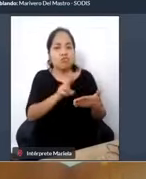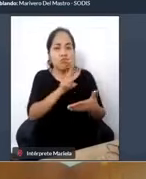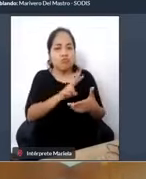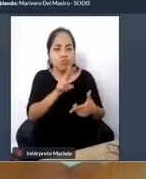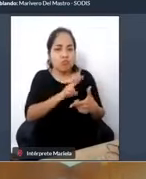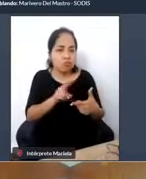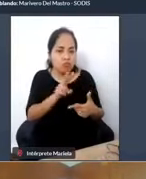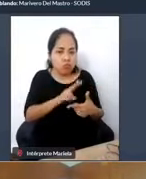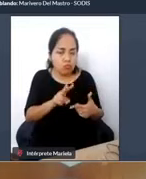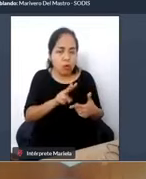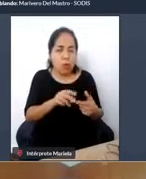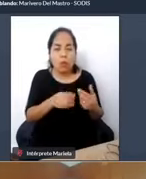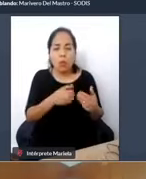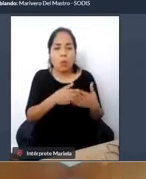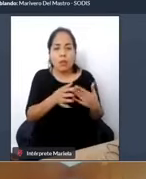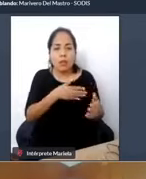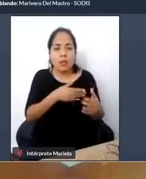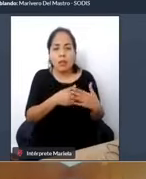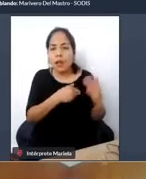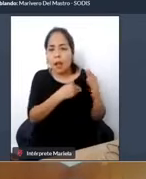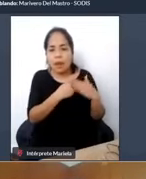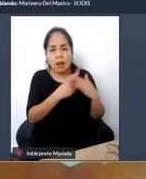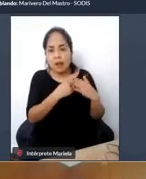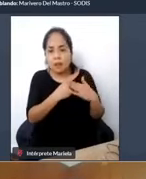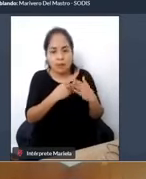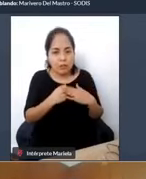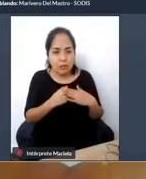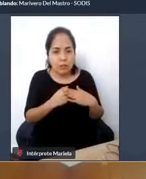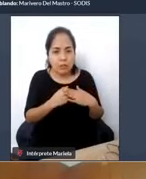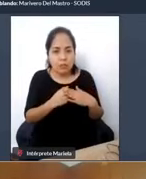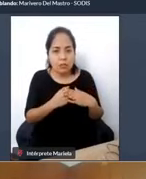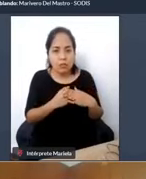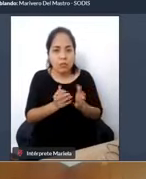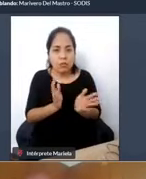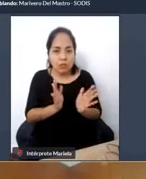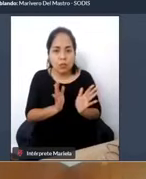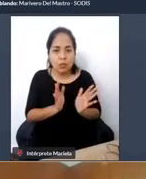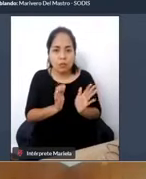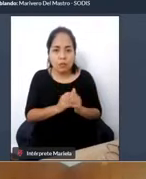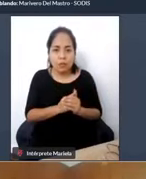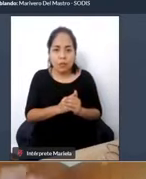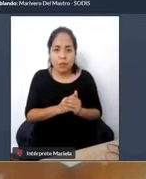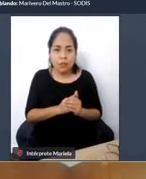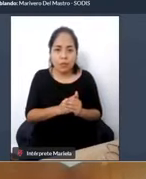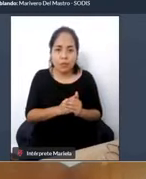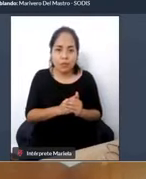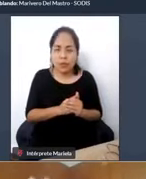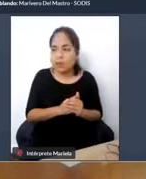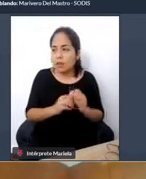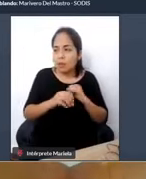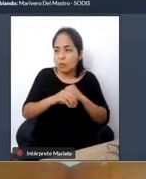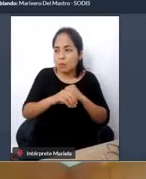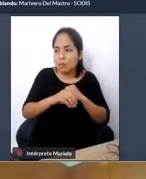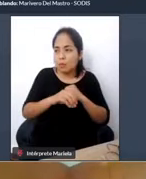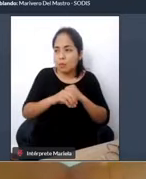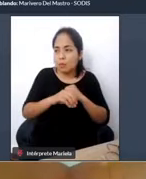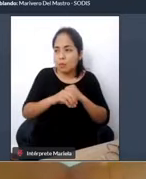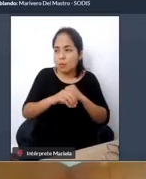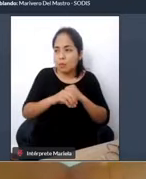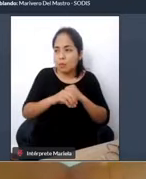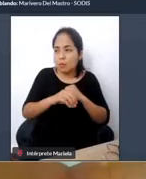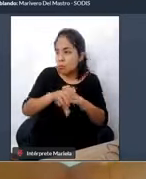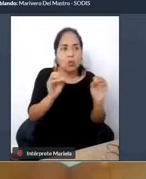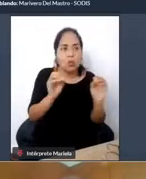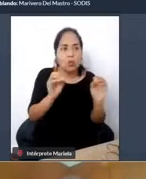que se dan de manera previa en afiches o en los mismos en los parades